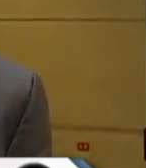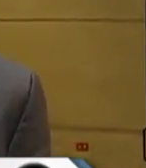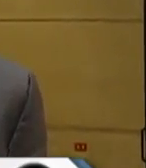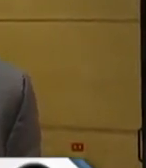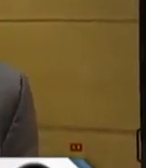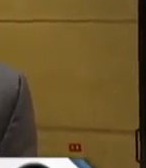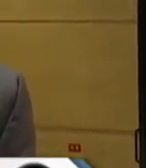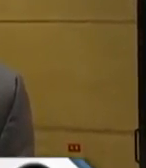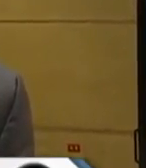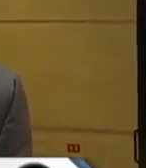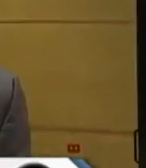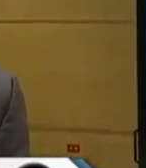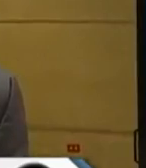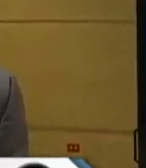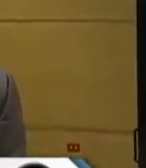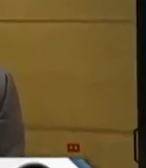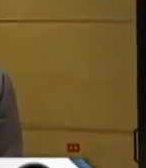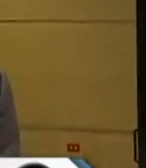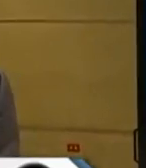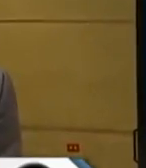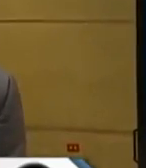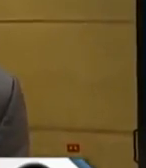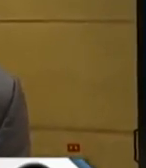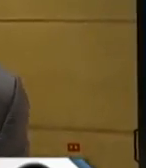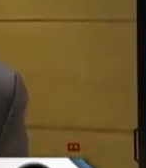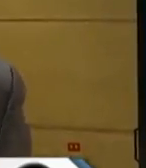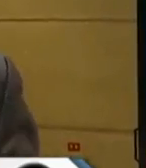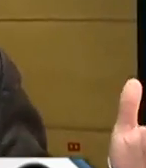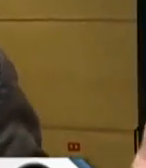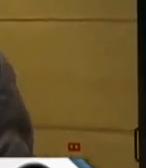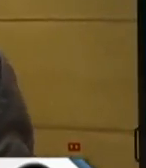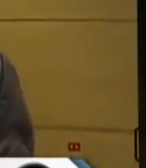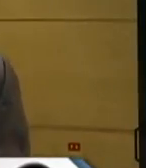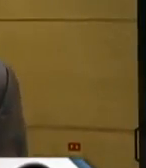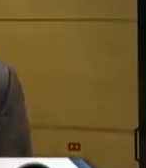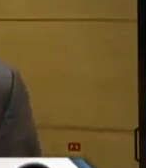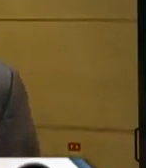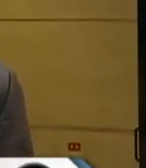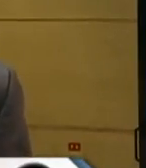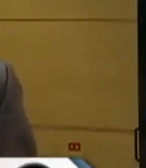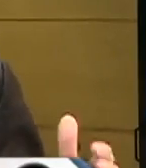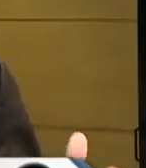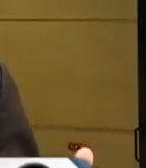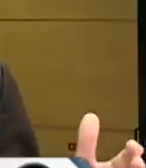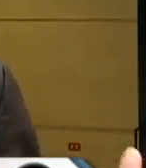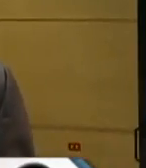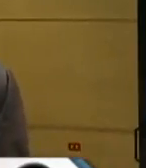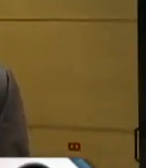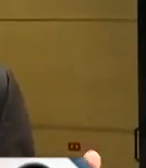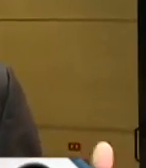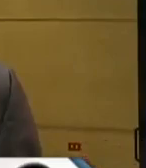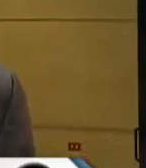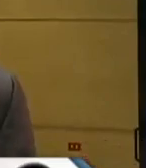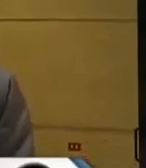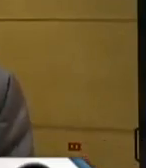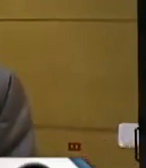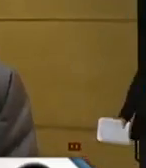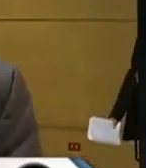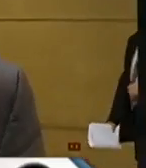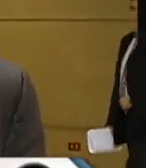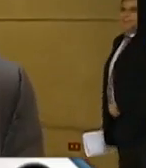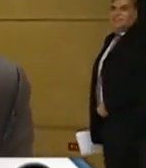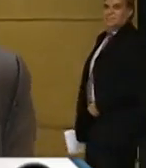que lo que hace es dar una medida parcial nosotros nos habría encantado que tuviéramos aquí en estas medidas de derecho humano leyes más contundentes más profundas